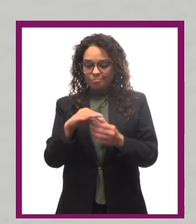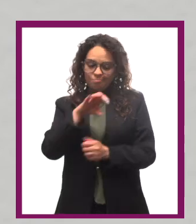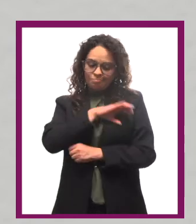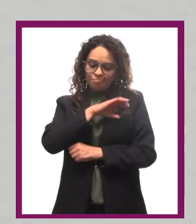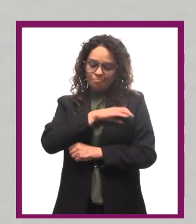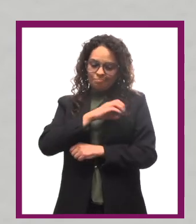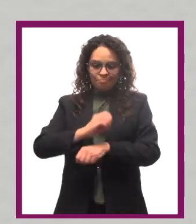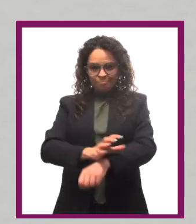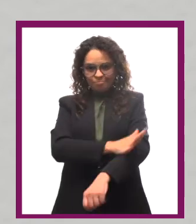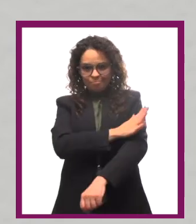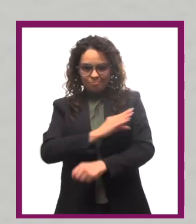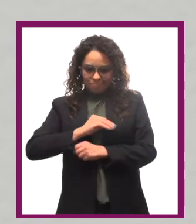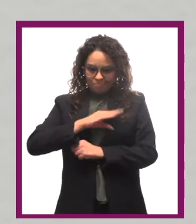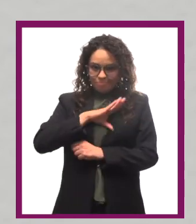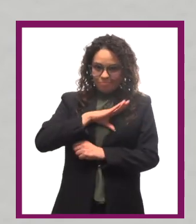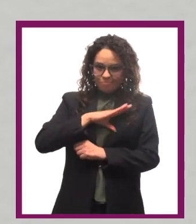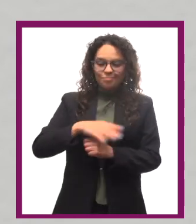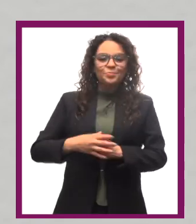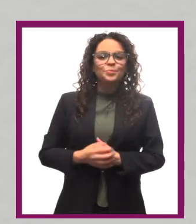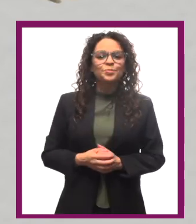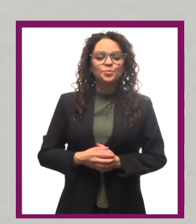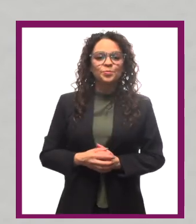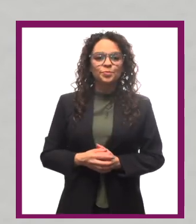Argumento afectivo-emotivo.